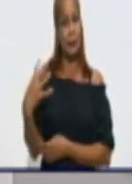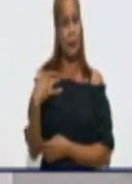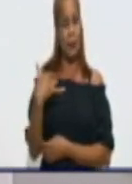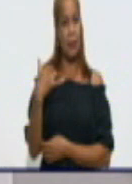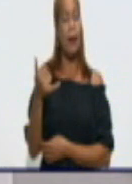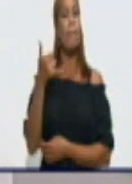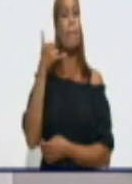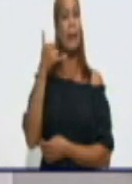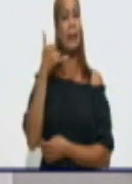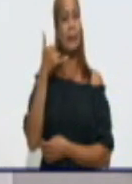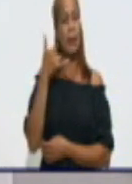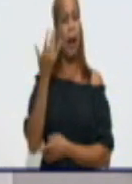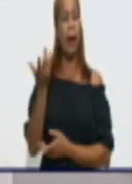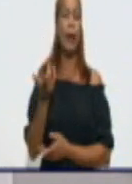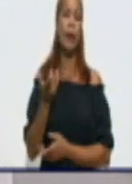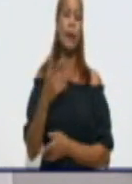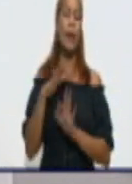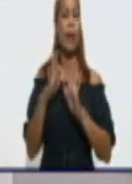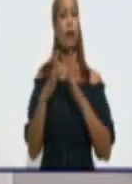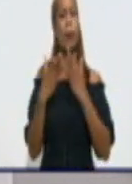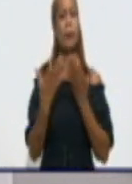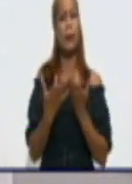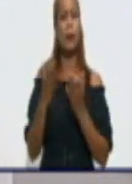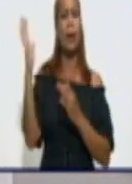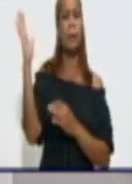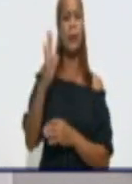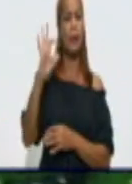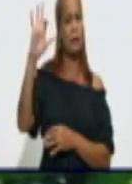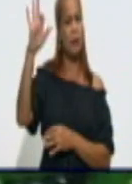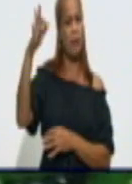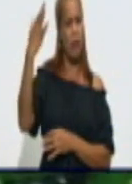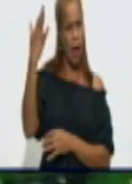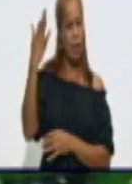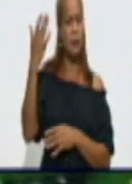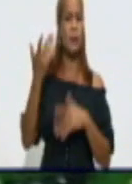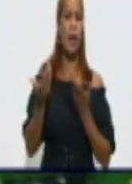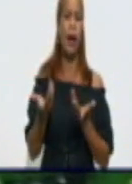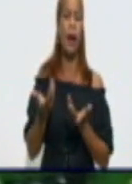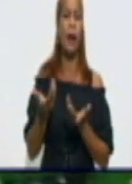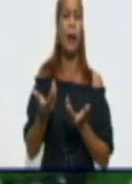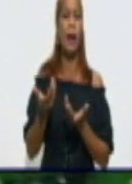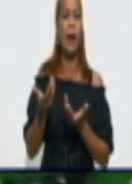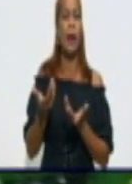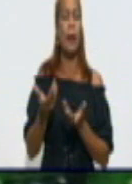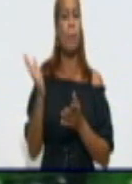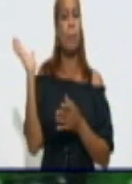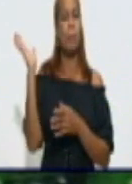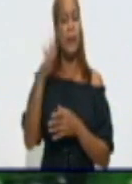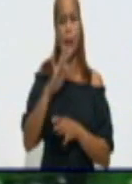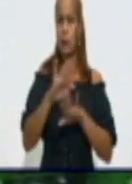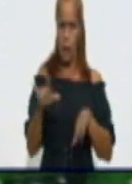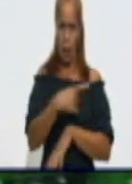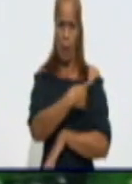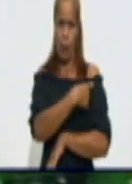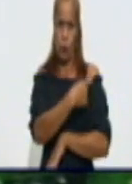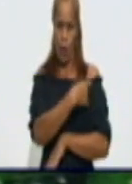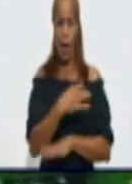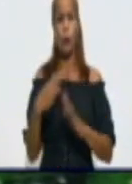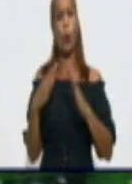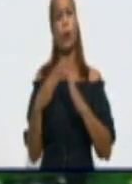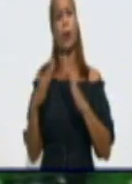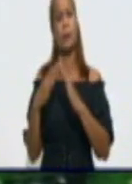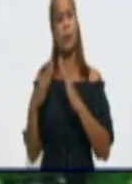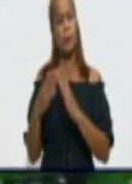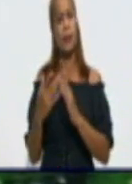sus familiares vienen de Francia, que vienen vacunados además, que viven solos en una casa con todas